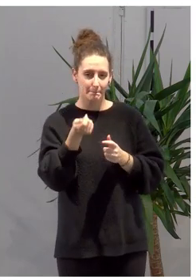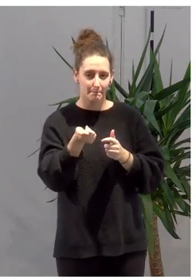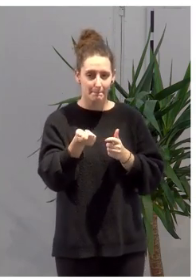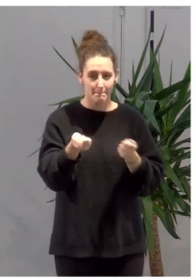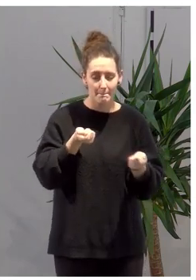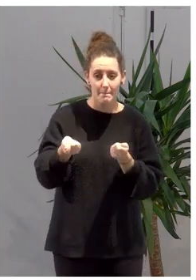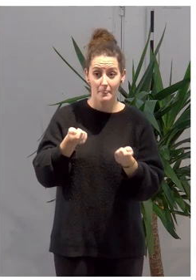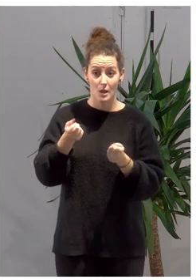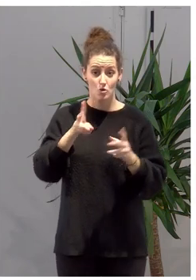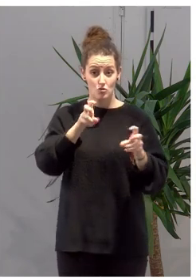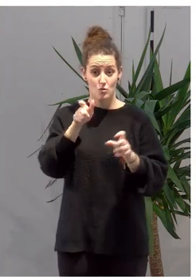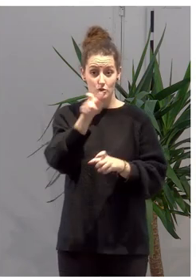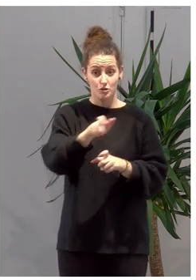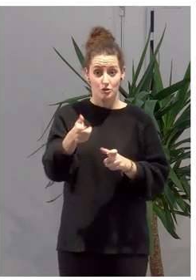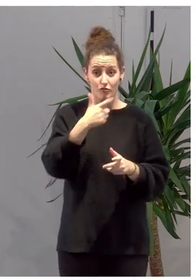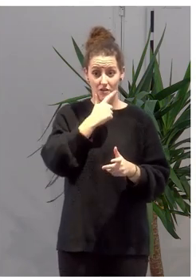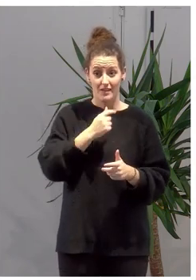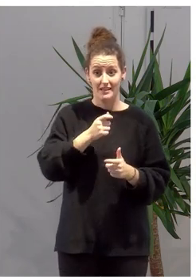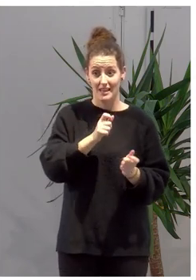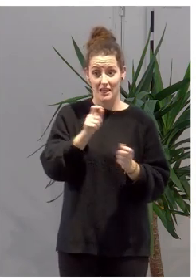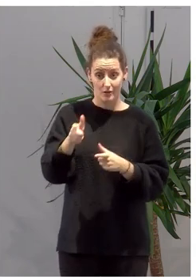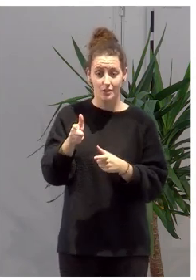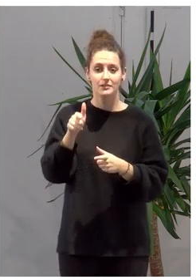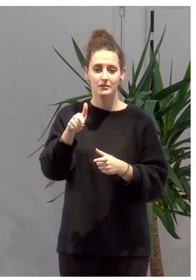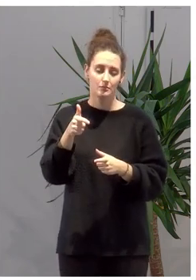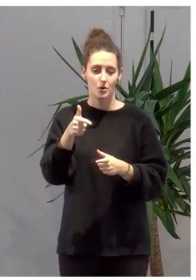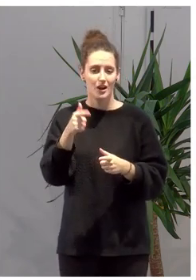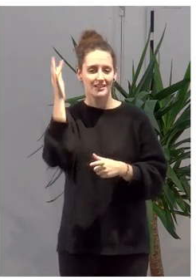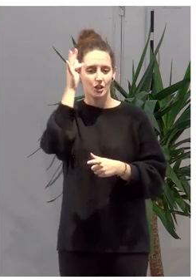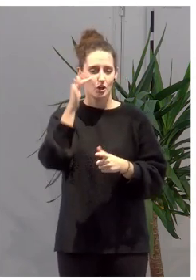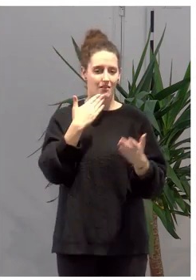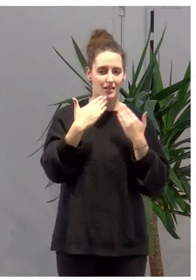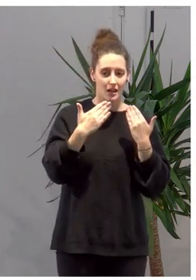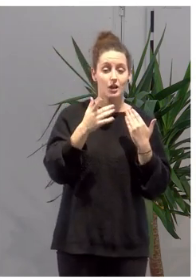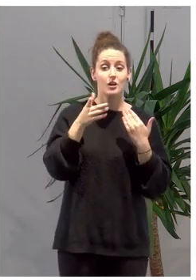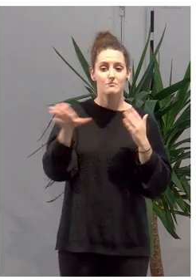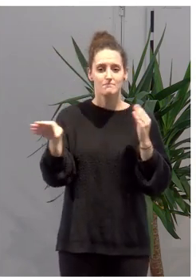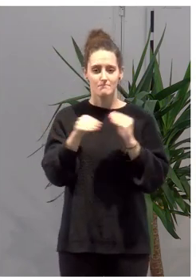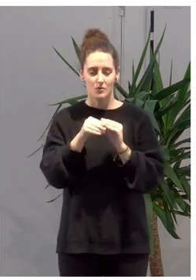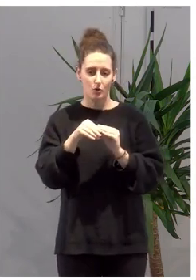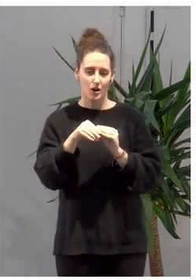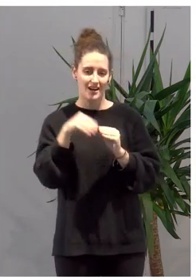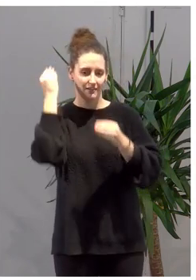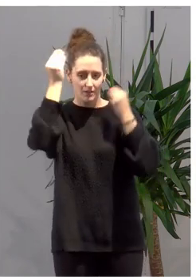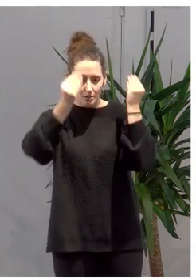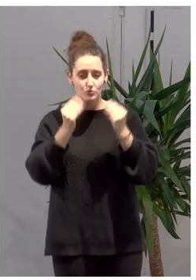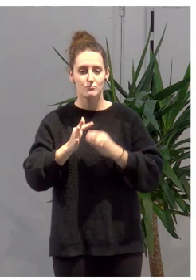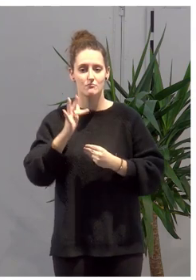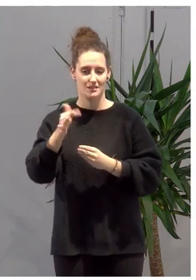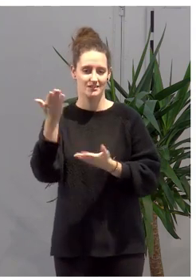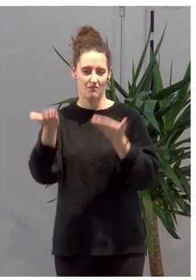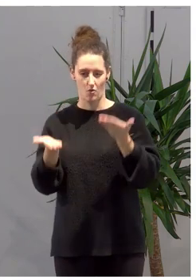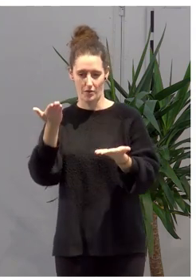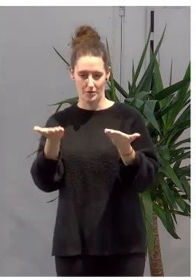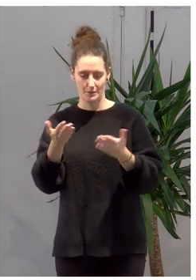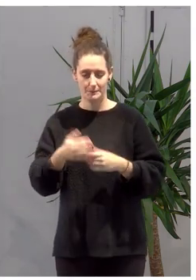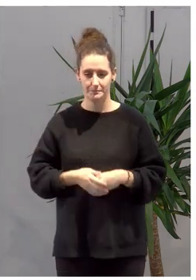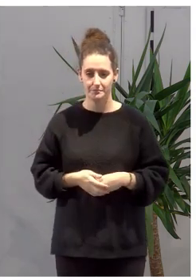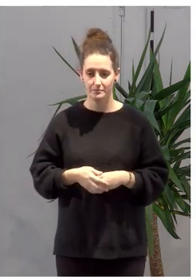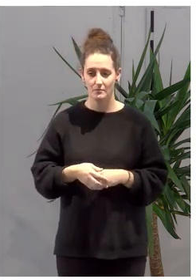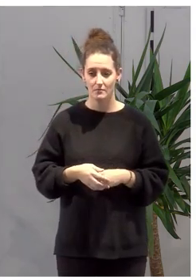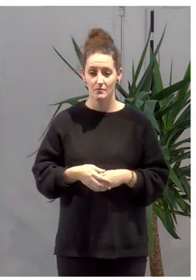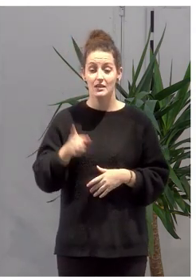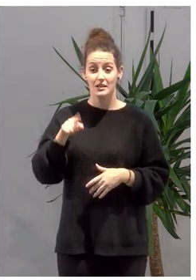facilitadores combinando la teoría dialógica con la reflexión y con la evaluación. Por supuesto, vamos a